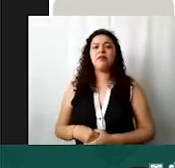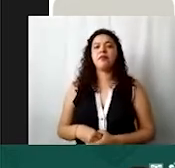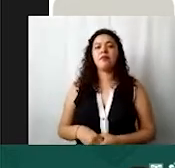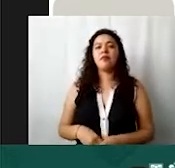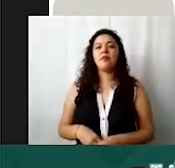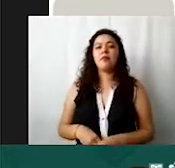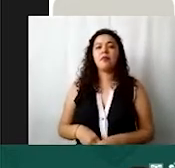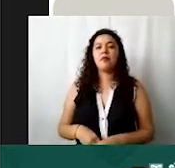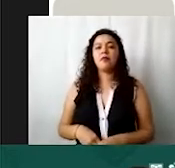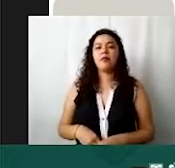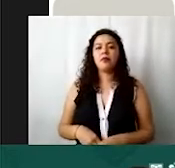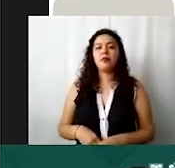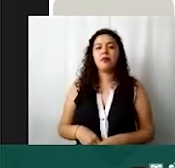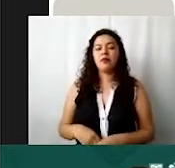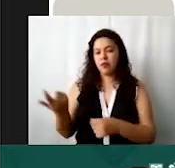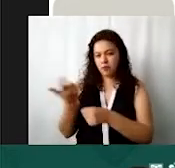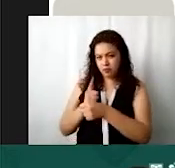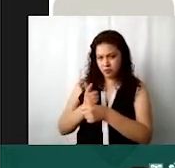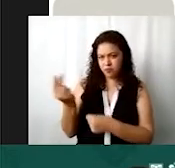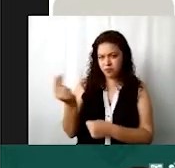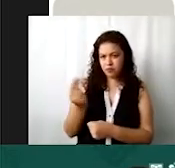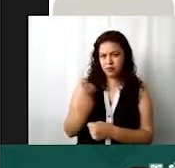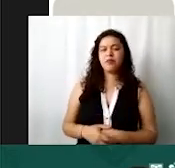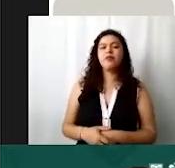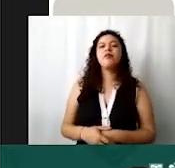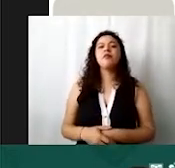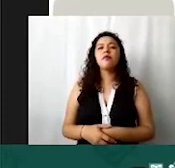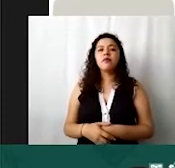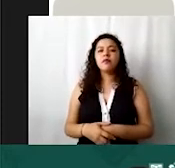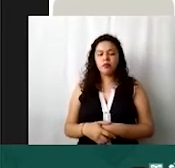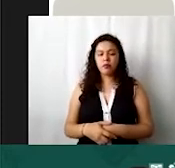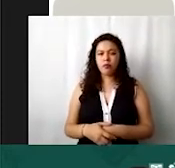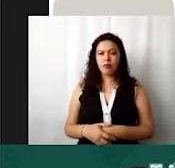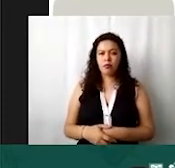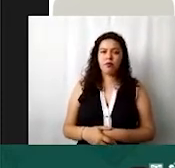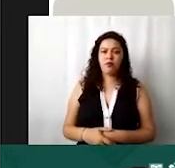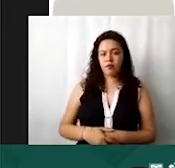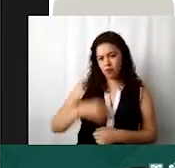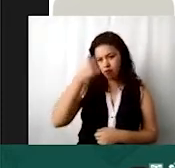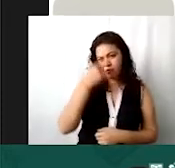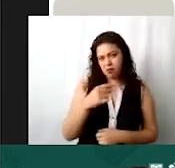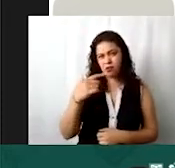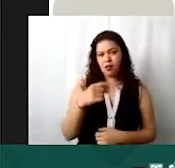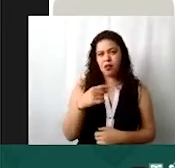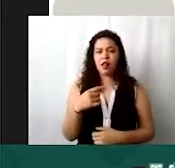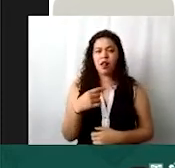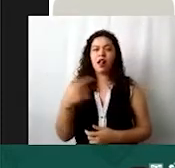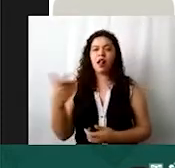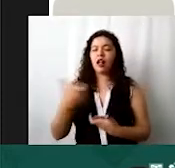lo requieren con licenciatura y aquí en percepciones este fue otro cambio que hubo